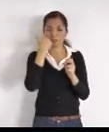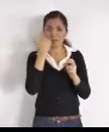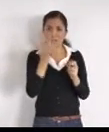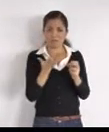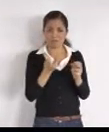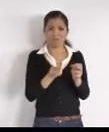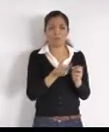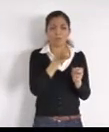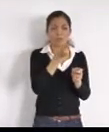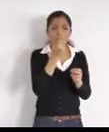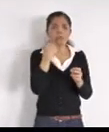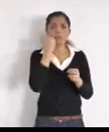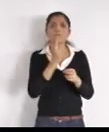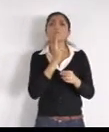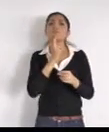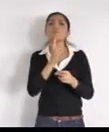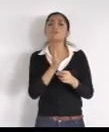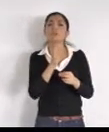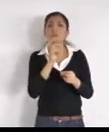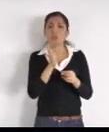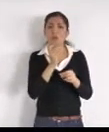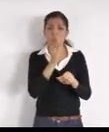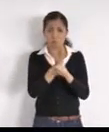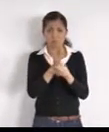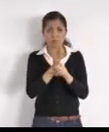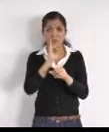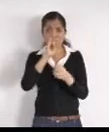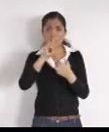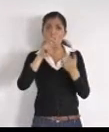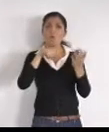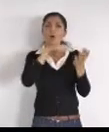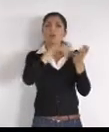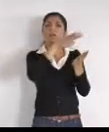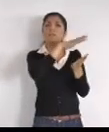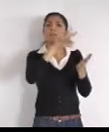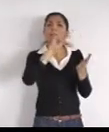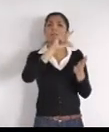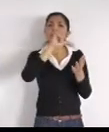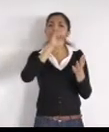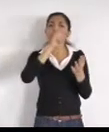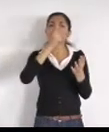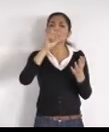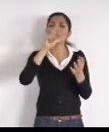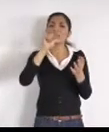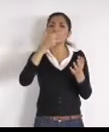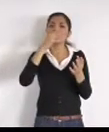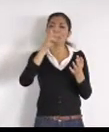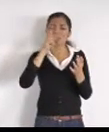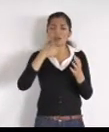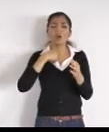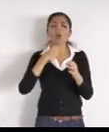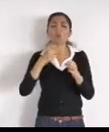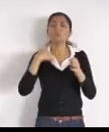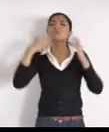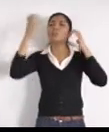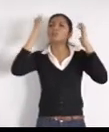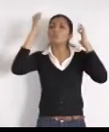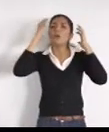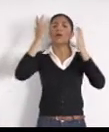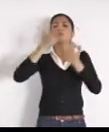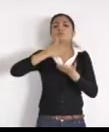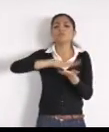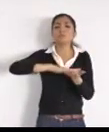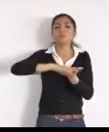hacienda, para lavar verdura, lavar los trastes, bañarnos, mire, cuando drenamos el boiler, salen piedras de sarro, del tamaño de la grada,